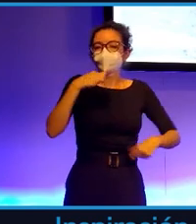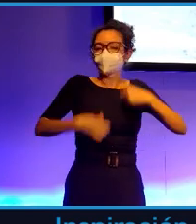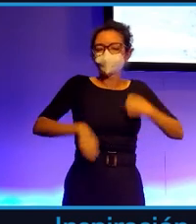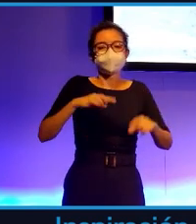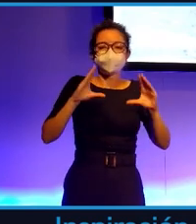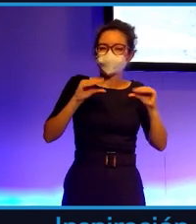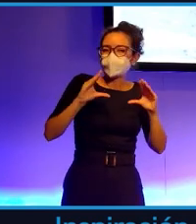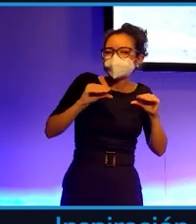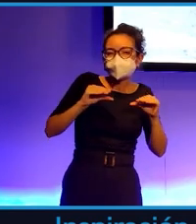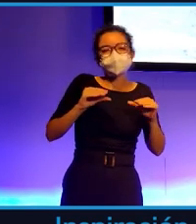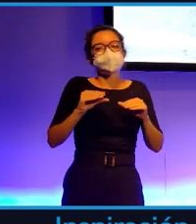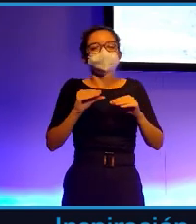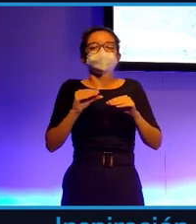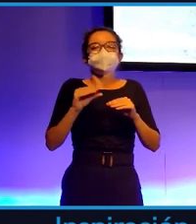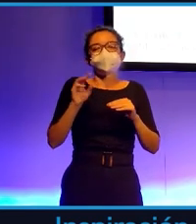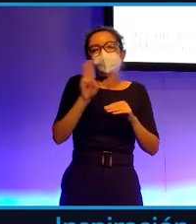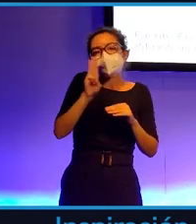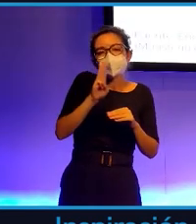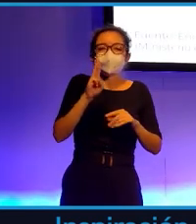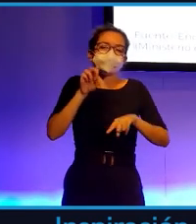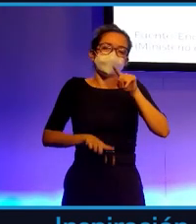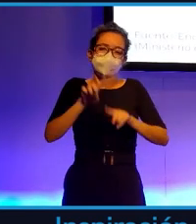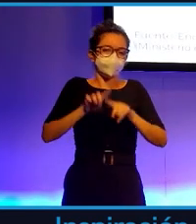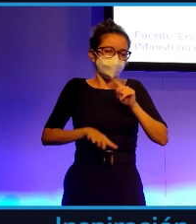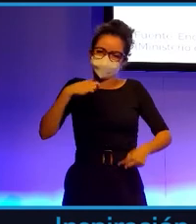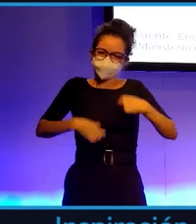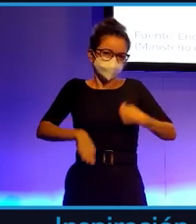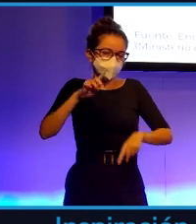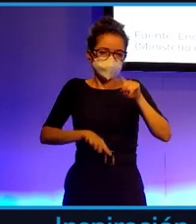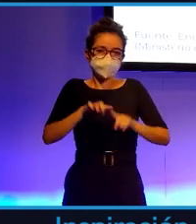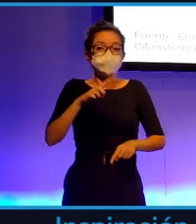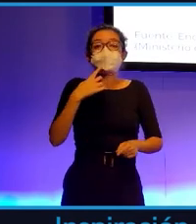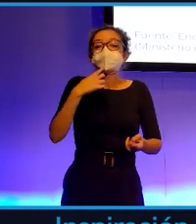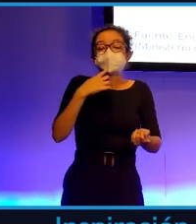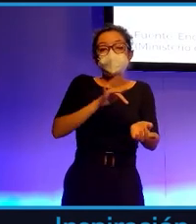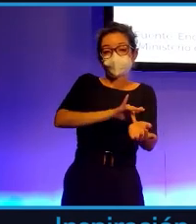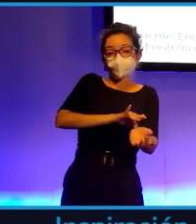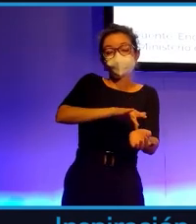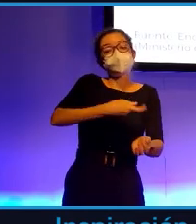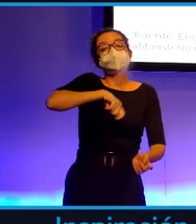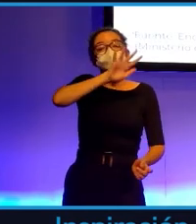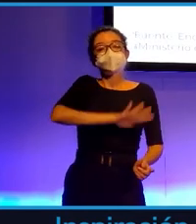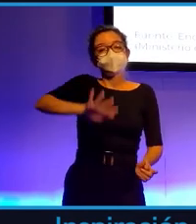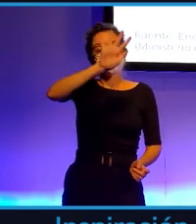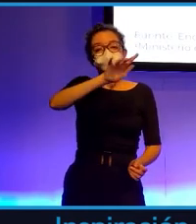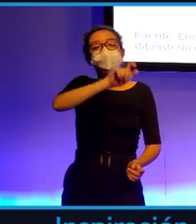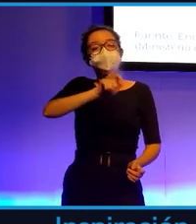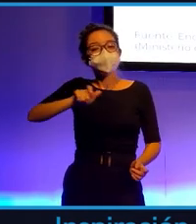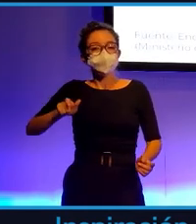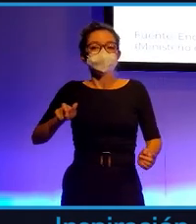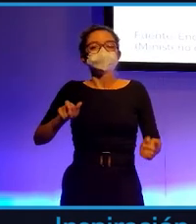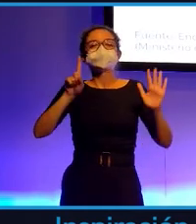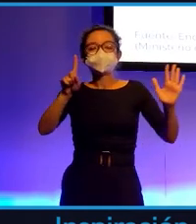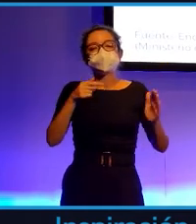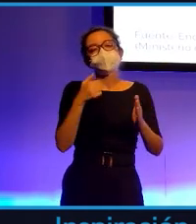carbohidratos o las proteínas. Diabetes. 6 millones de personas en España sufren diabetes tipo